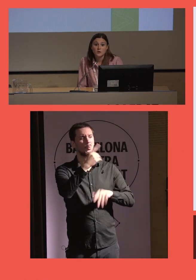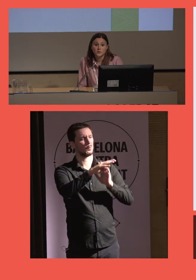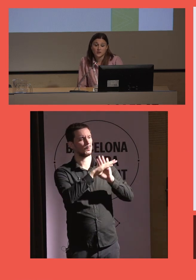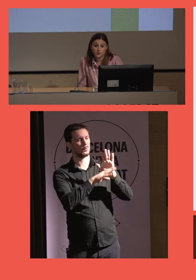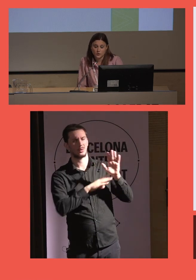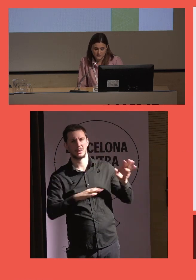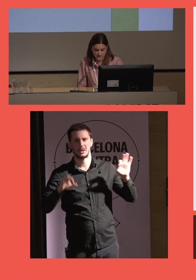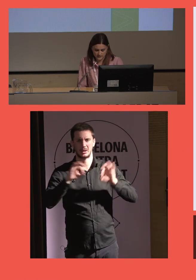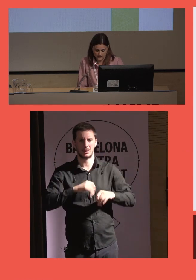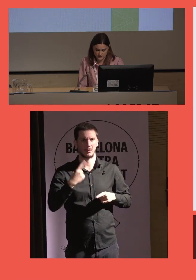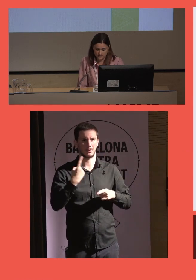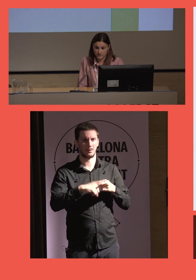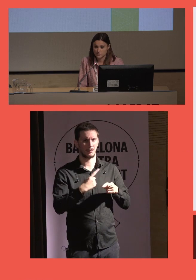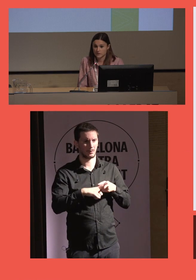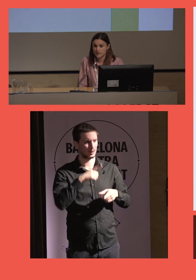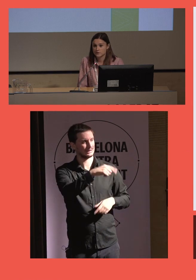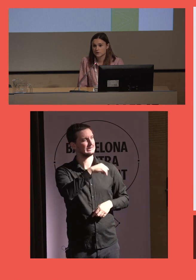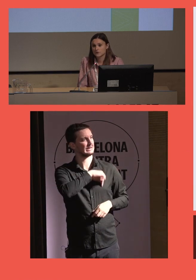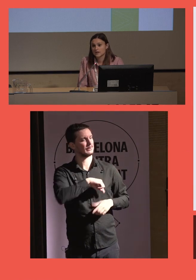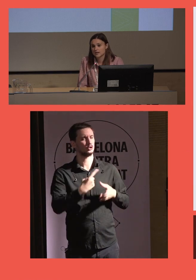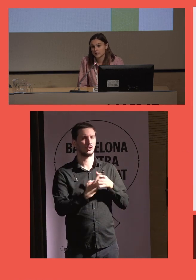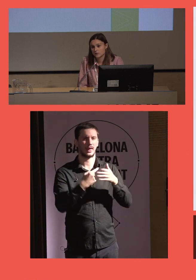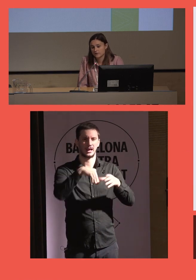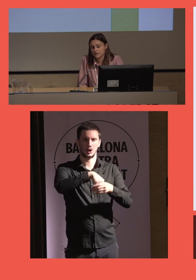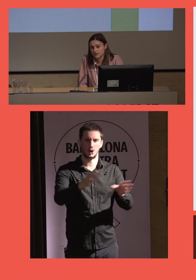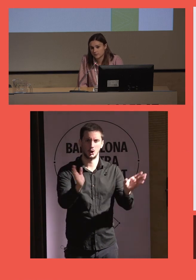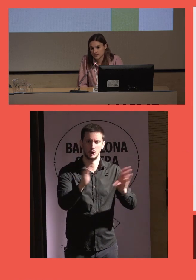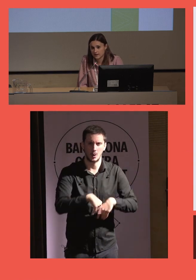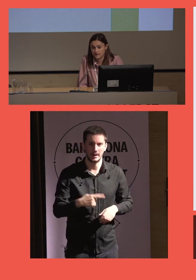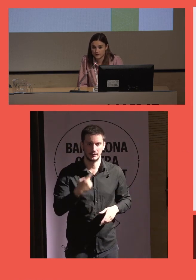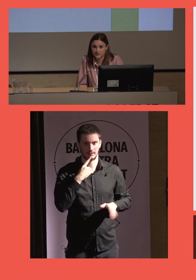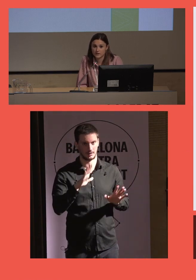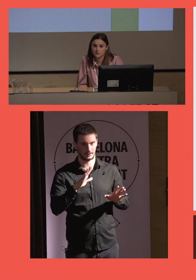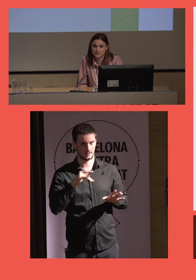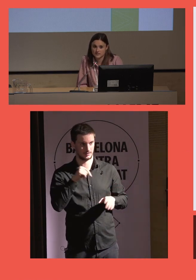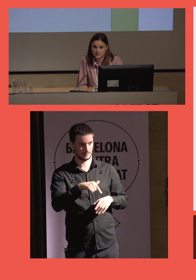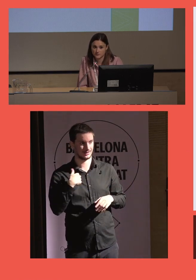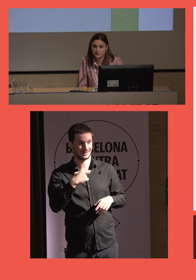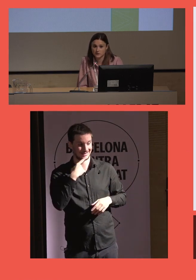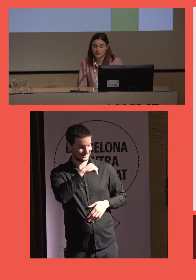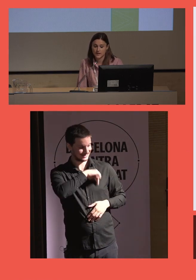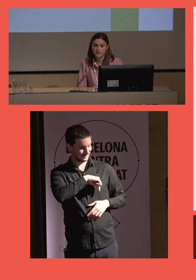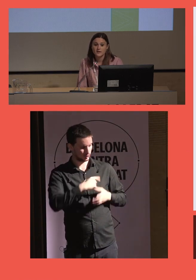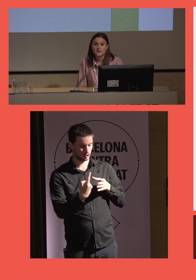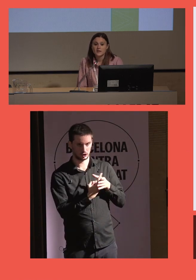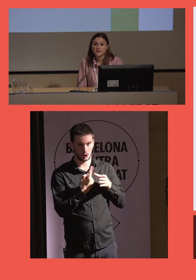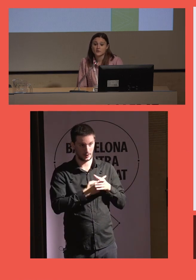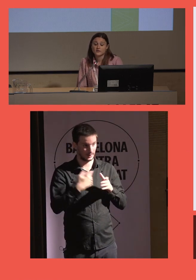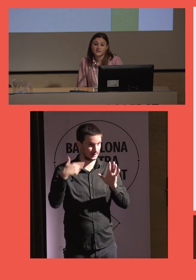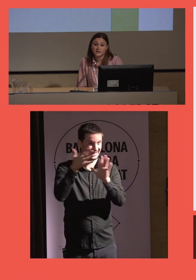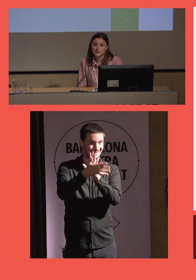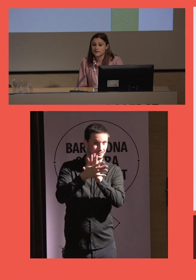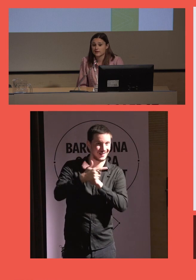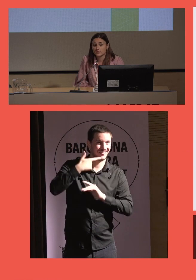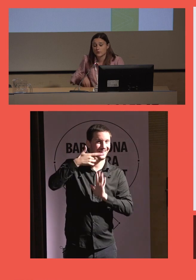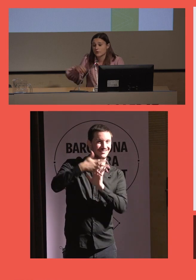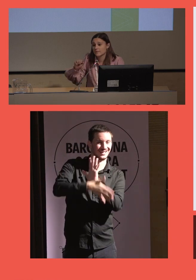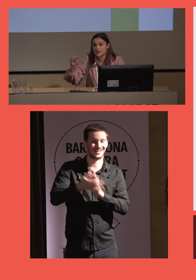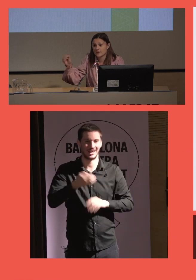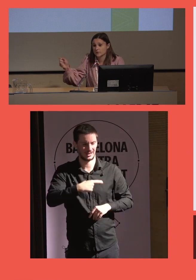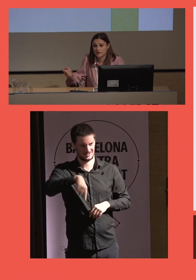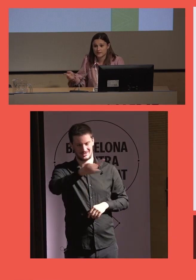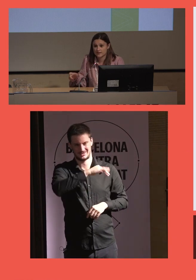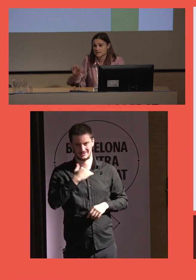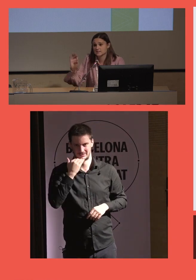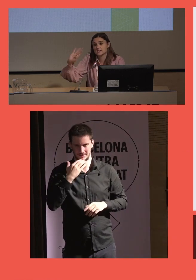programa porque no existe este sentimiento de soledad. Yo creo que aquí no hace falta remarcar lo que es el sentimiento de soledad y no hace falta decir que no